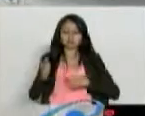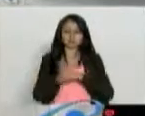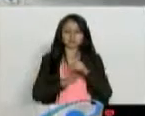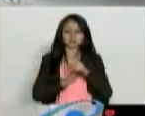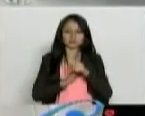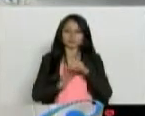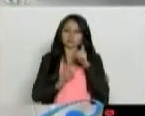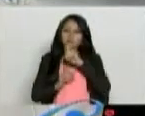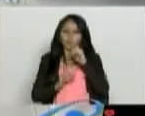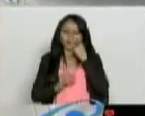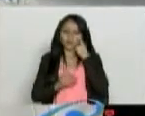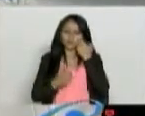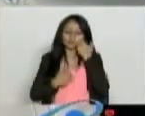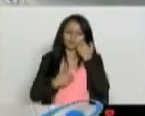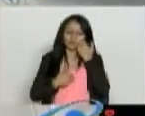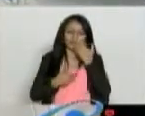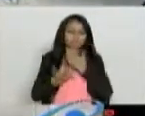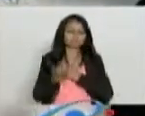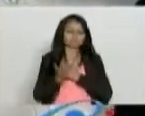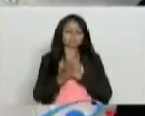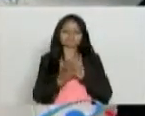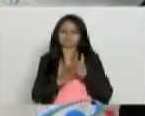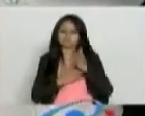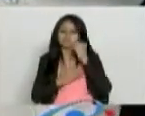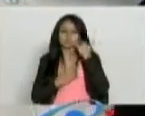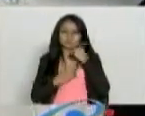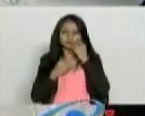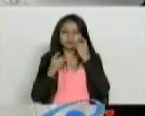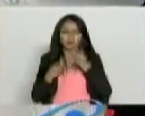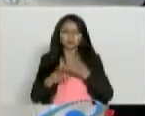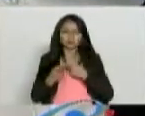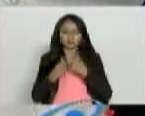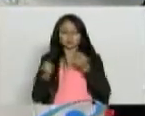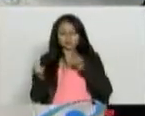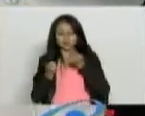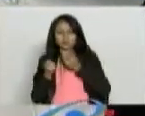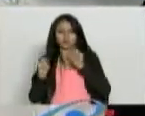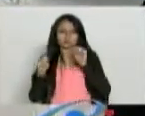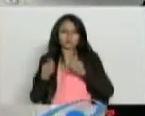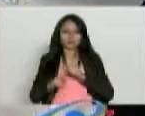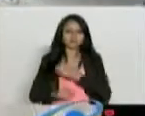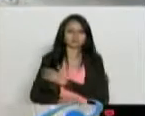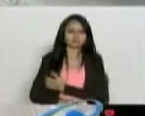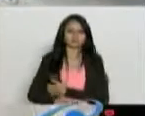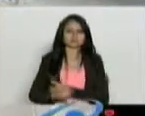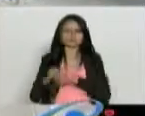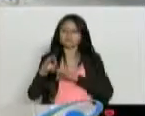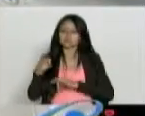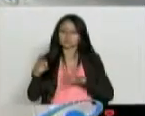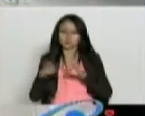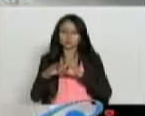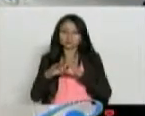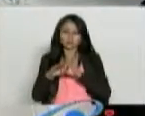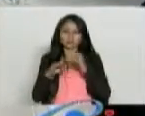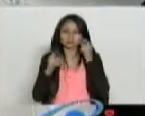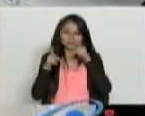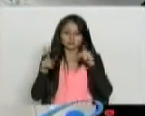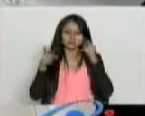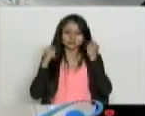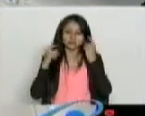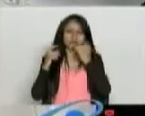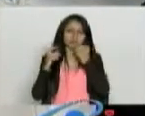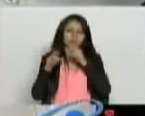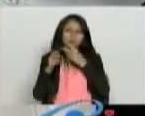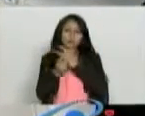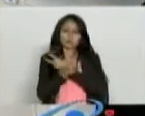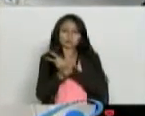no tienen cura, que son progresivas, pero se pueden ir manejando. Eso es muy importante que la gente lo entienda. ¿La artritis